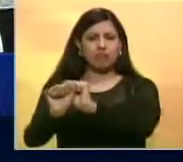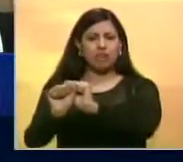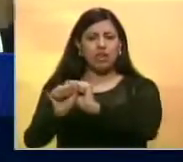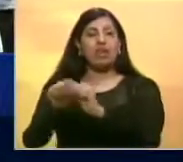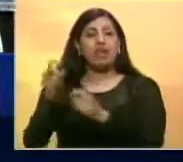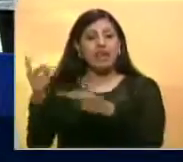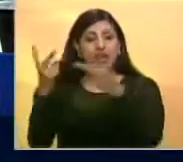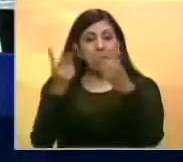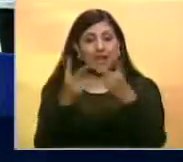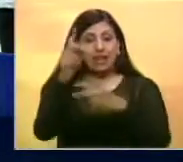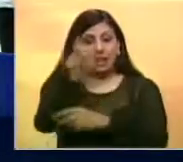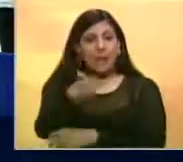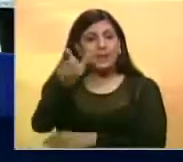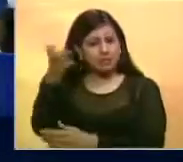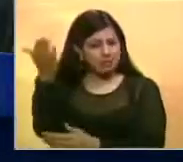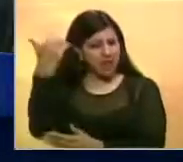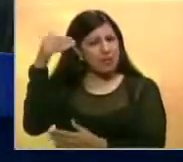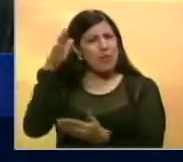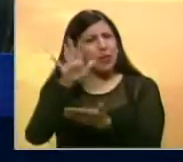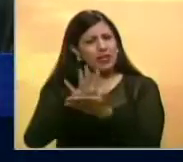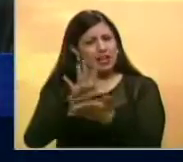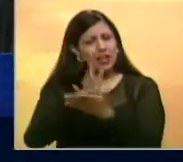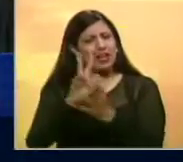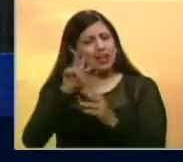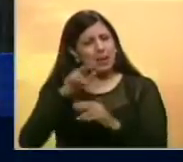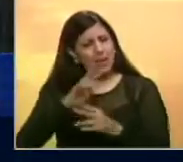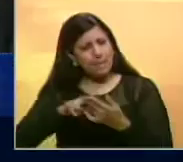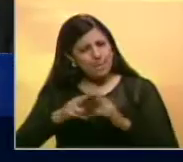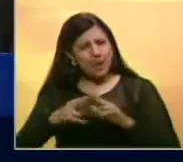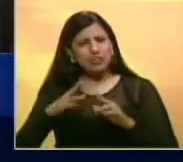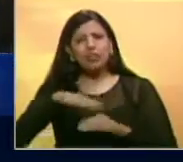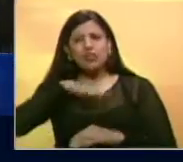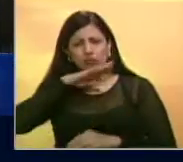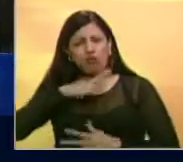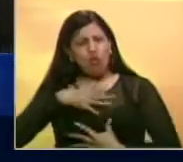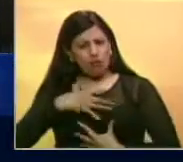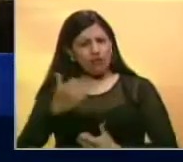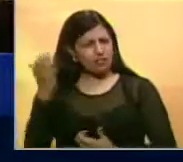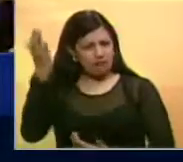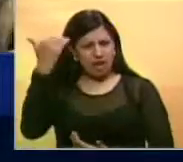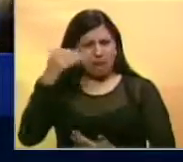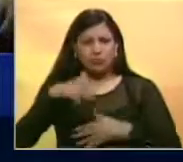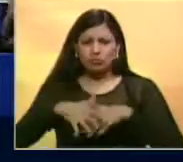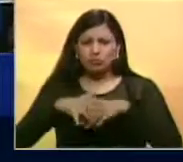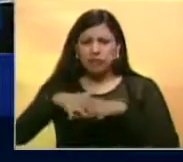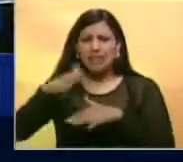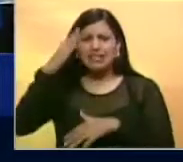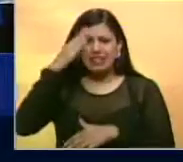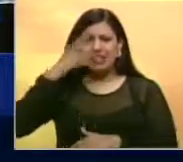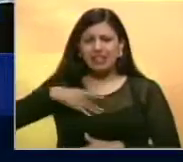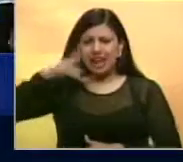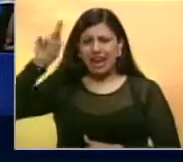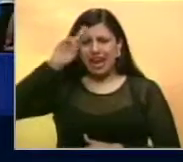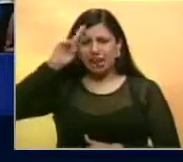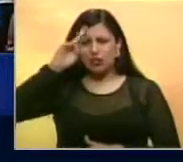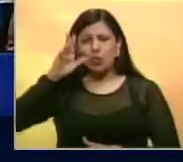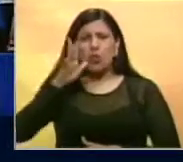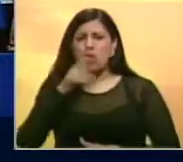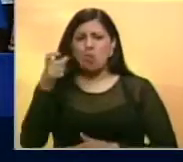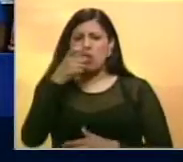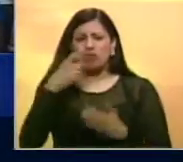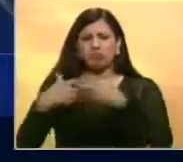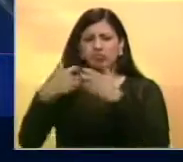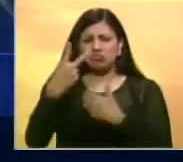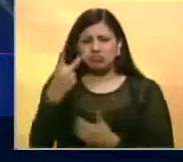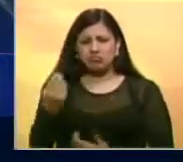Invitó a los ciudadanos a participar con tranquilidad, con paz y llenos de confianza de quien sabe que tiene la razón y sin estar buscando